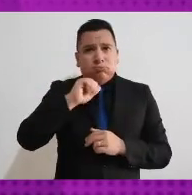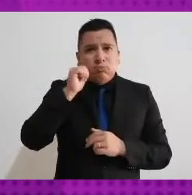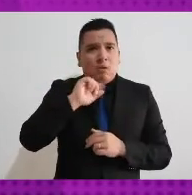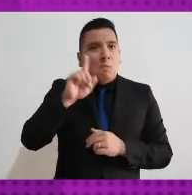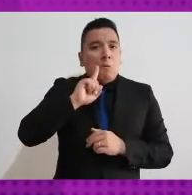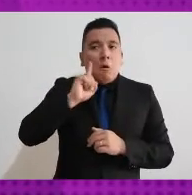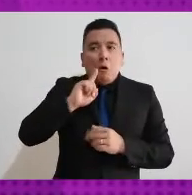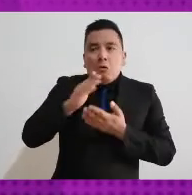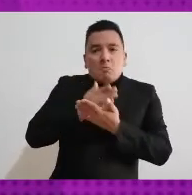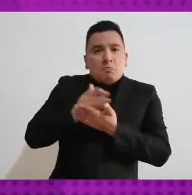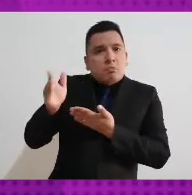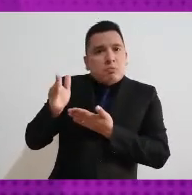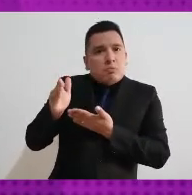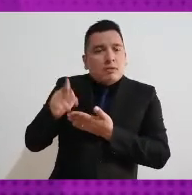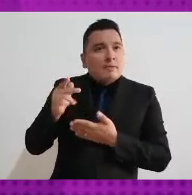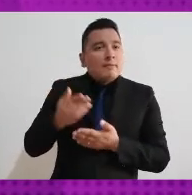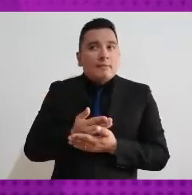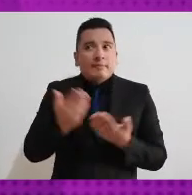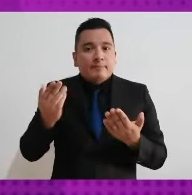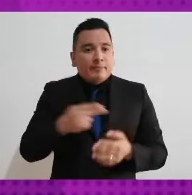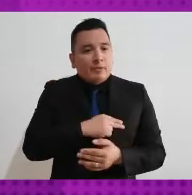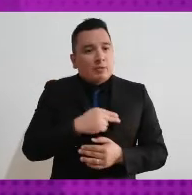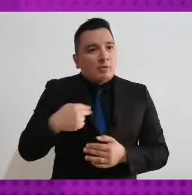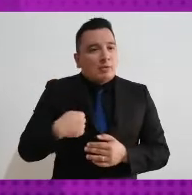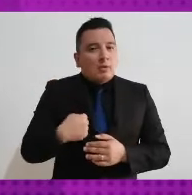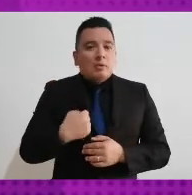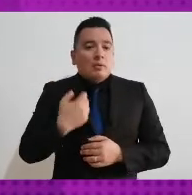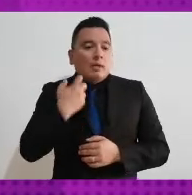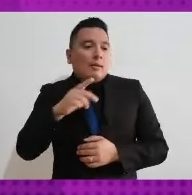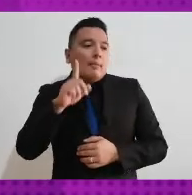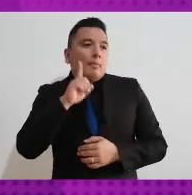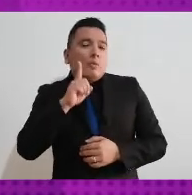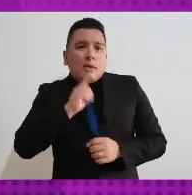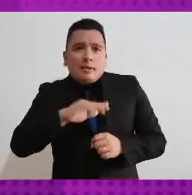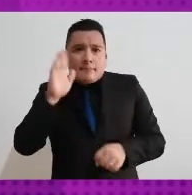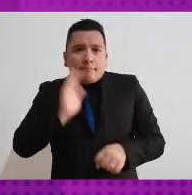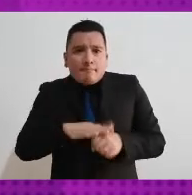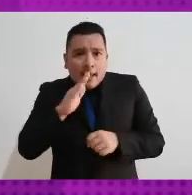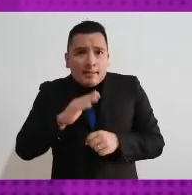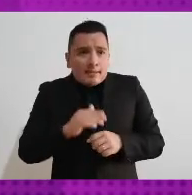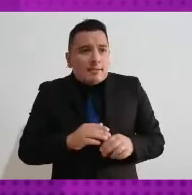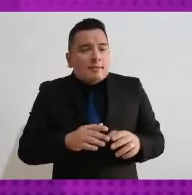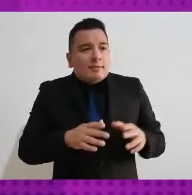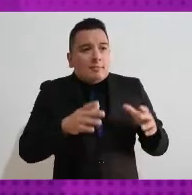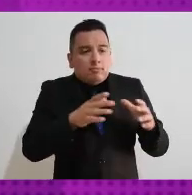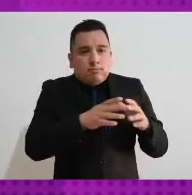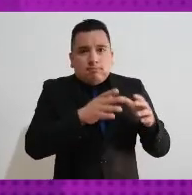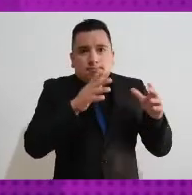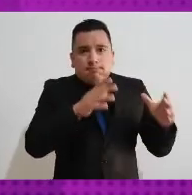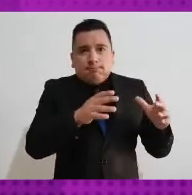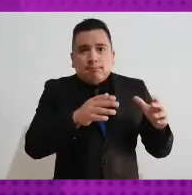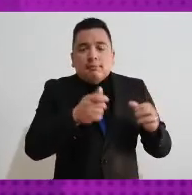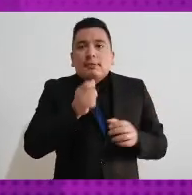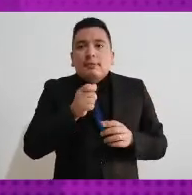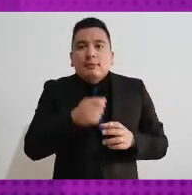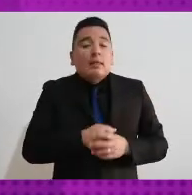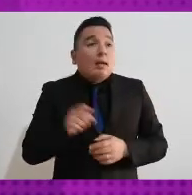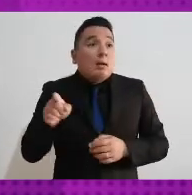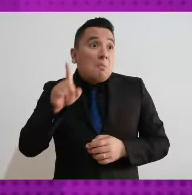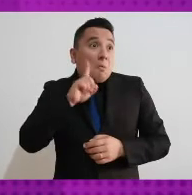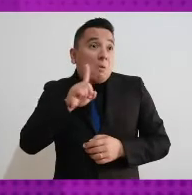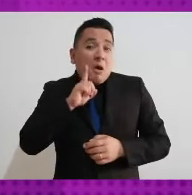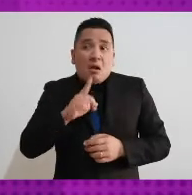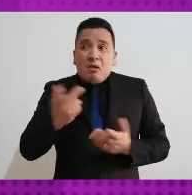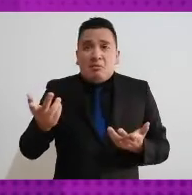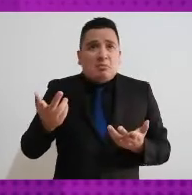Entonces, si se ponen más mujeres, eso no implica que se esté a lo mejor transgrediendo el principio de paridad de